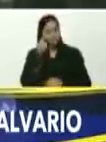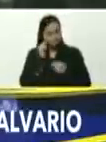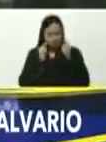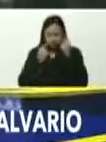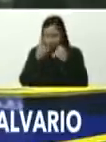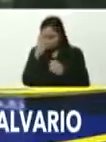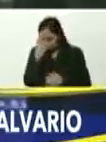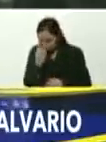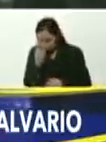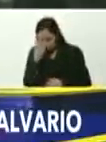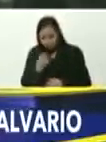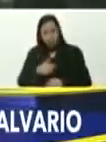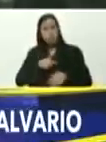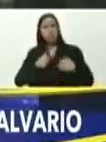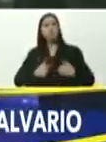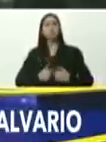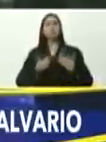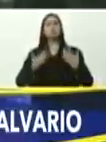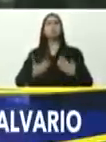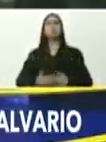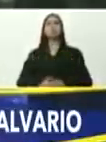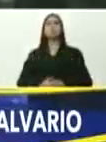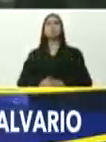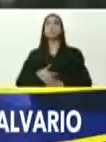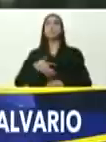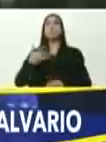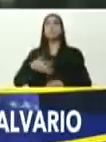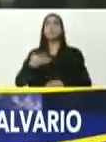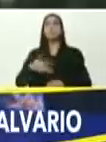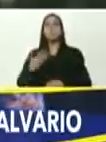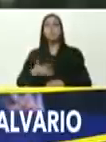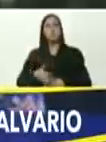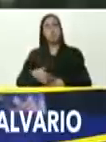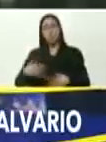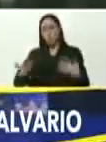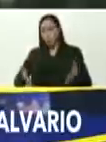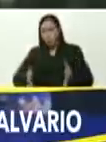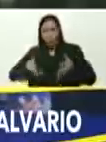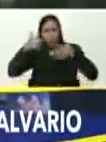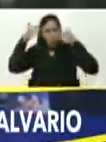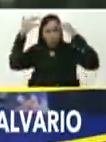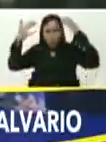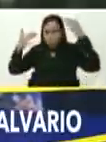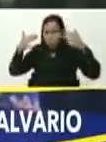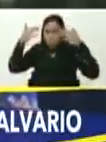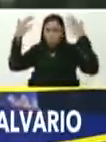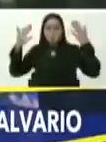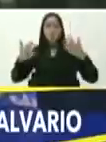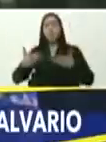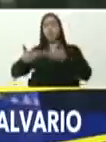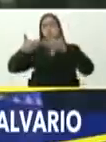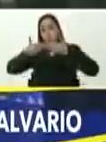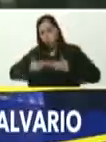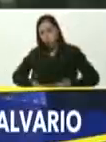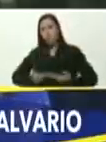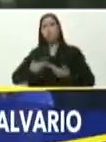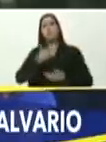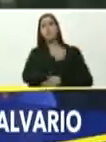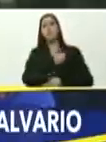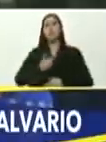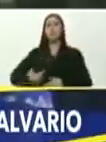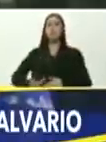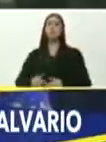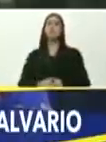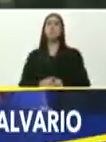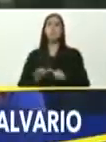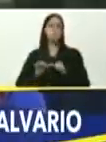yo ahora, y mi corazón aguarapado, de este logro, un sueño, que usted no acaba de cumplir, y que no